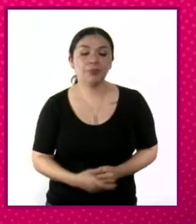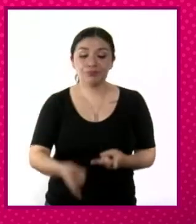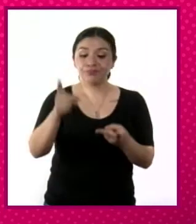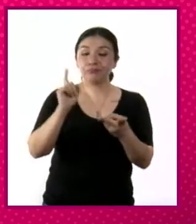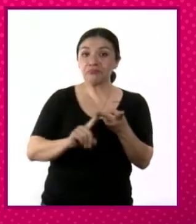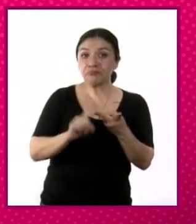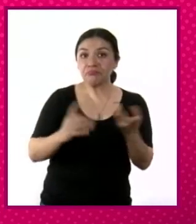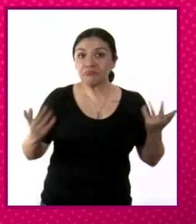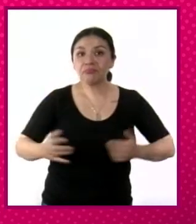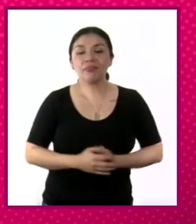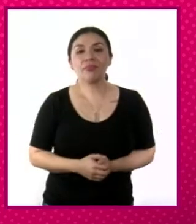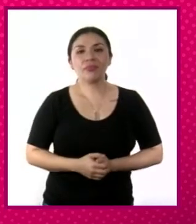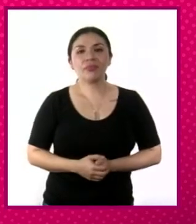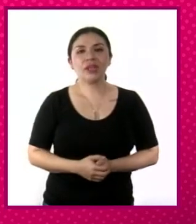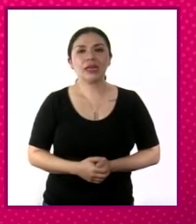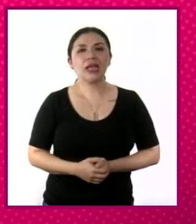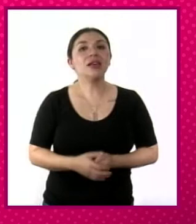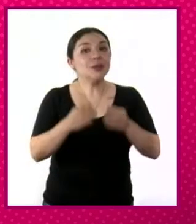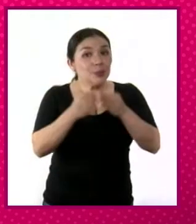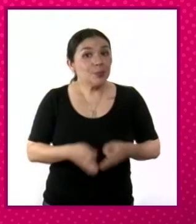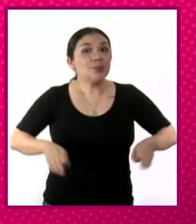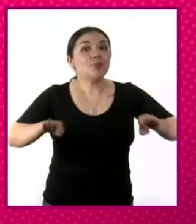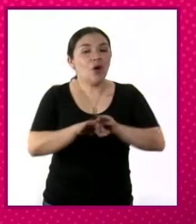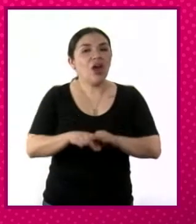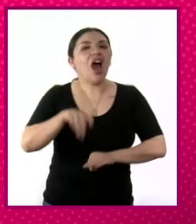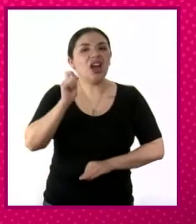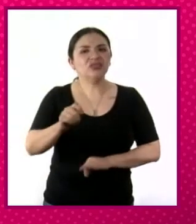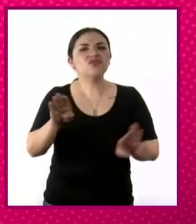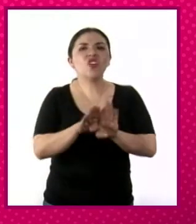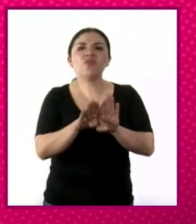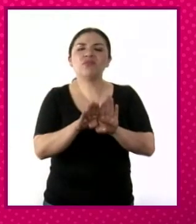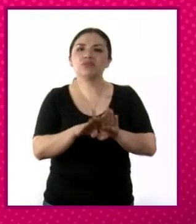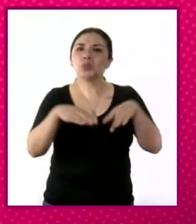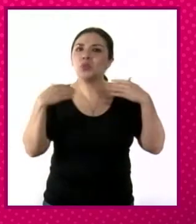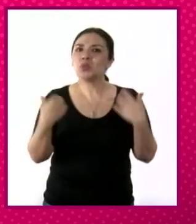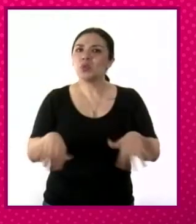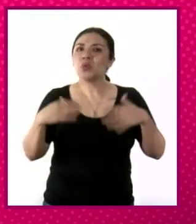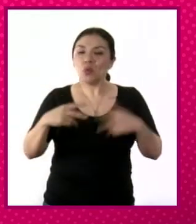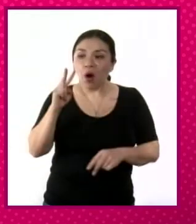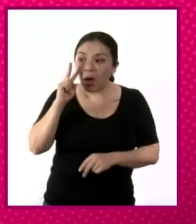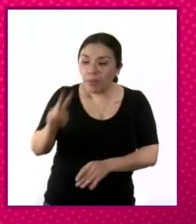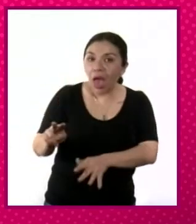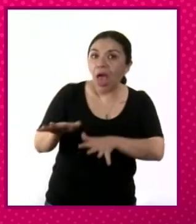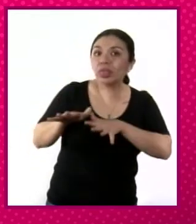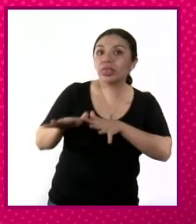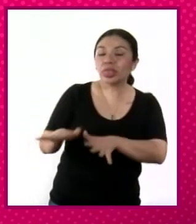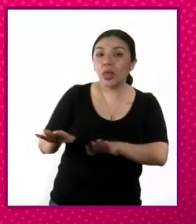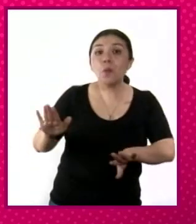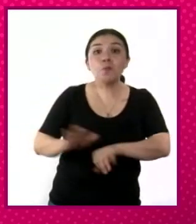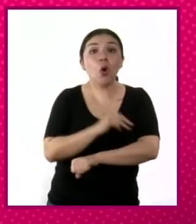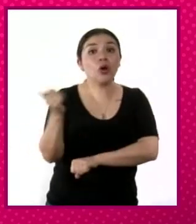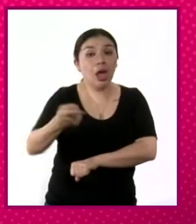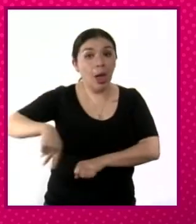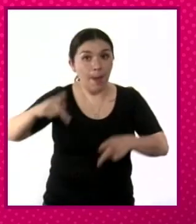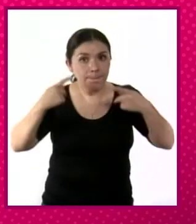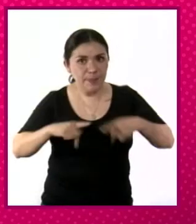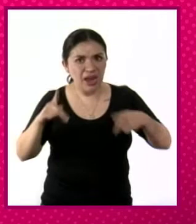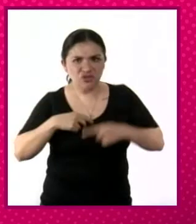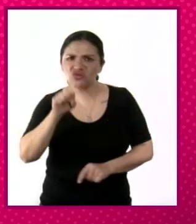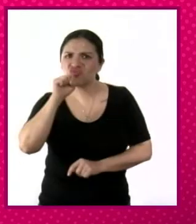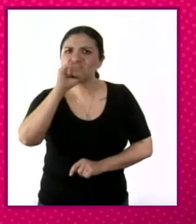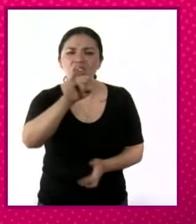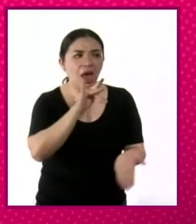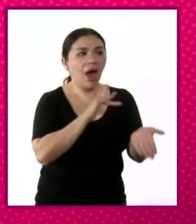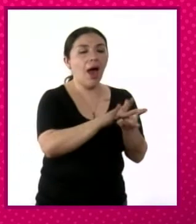también, su importancia es de carácter simbólico porque moviliza a los ciudadanos para apoyar al